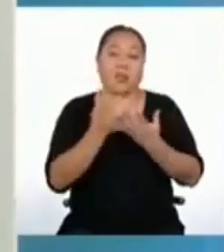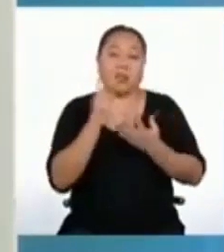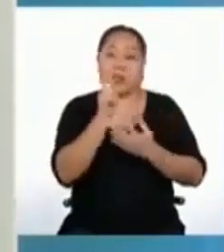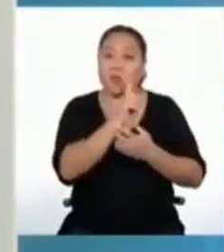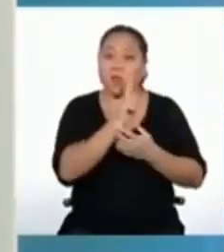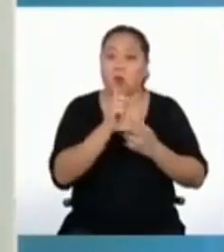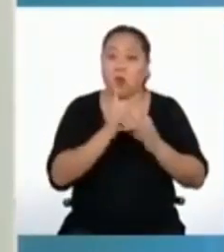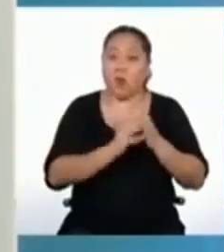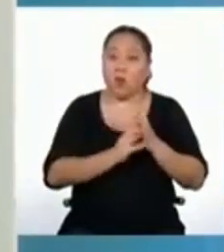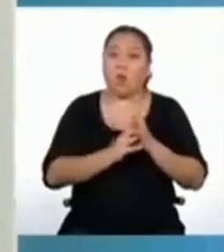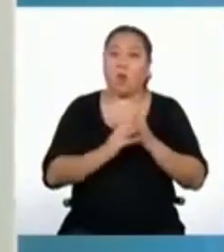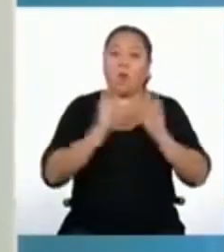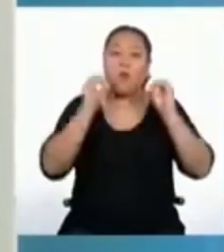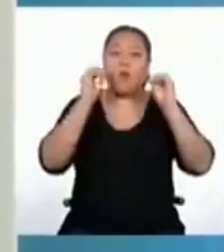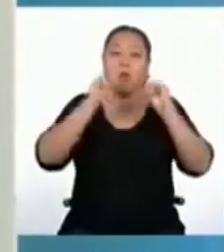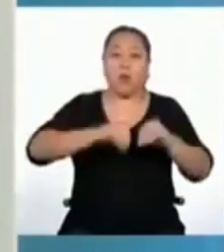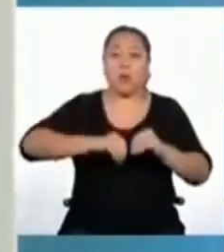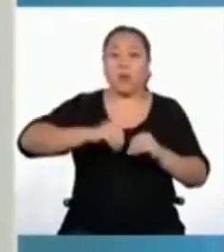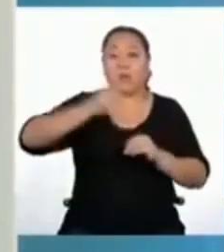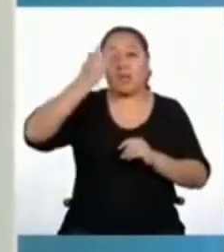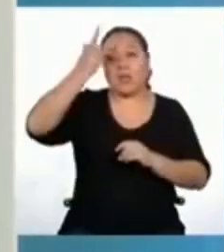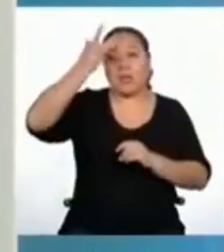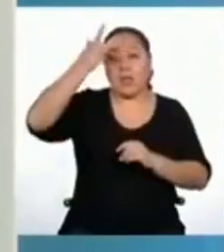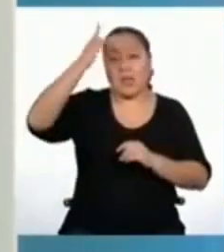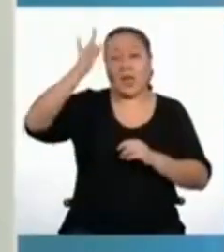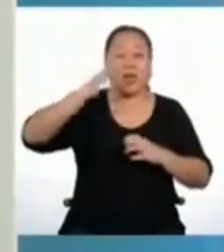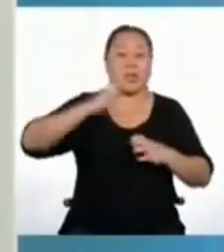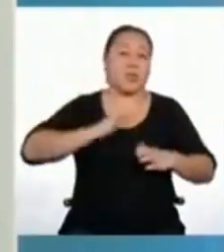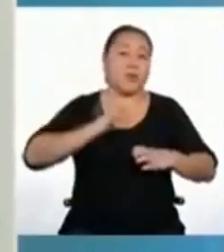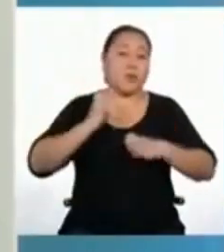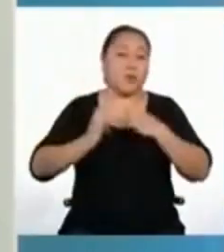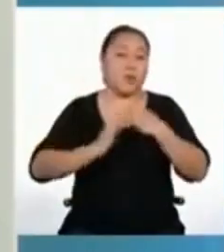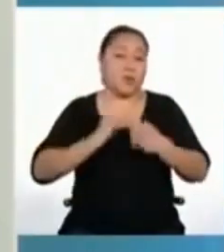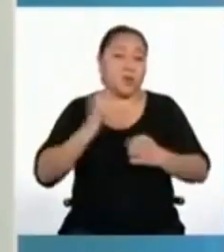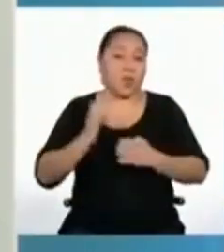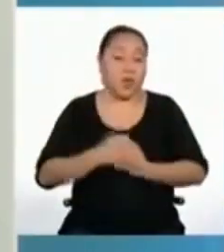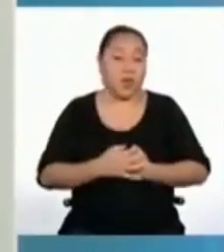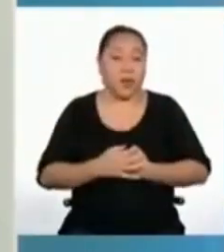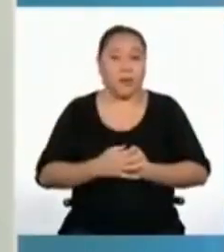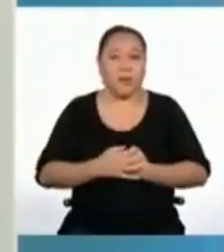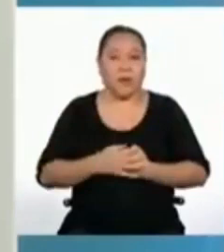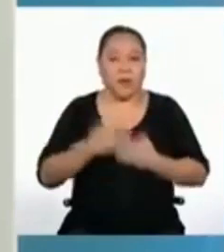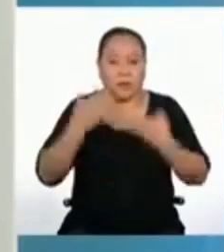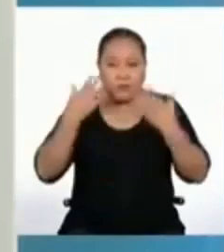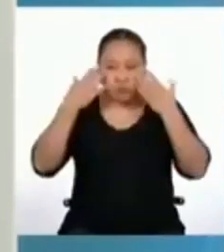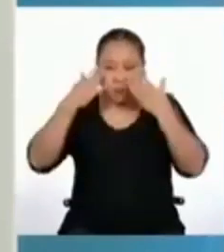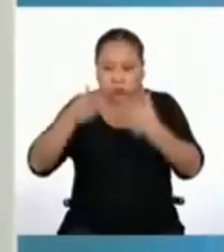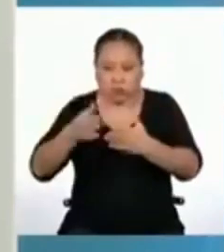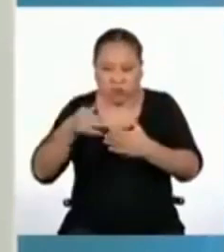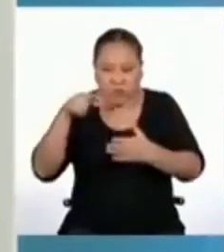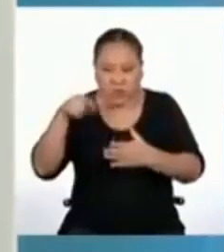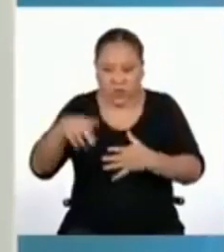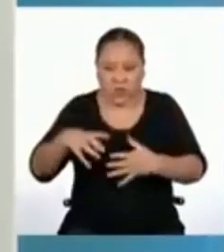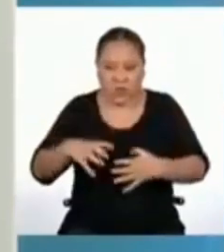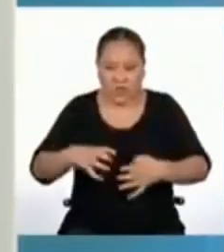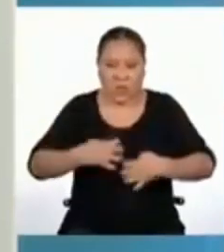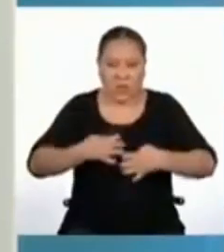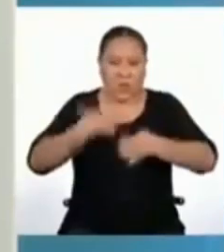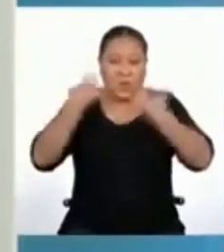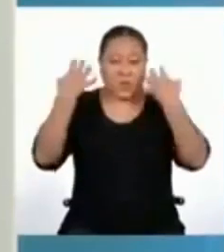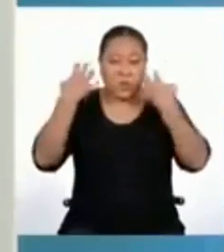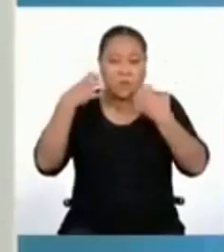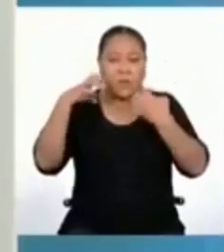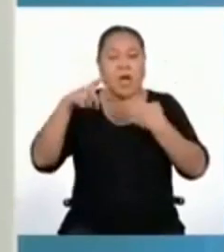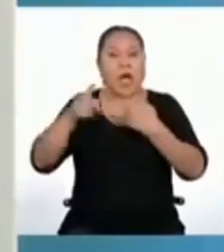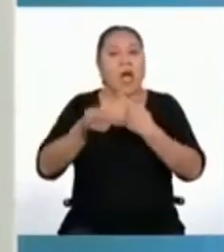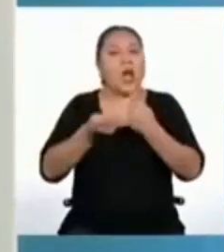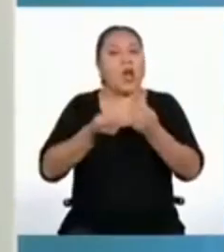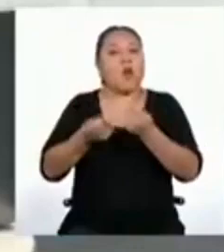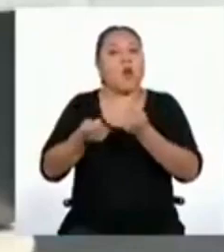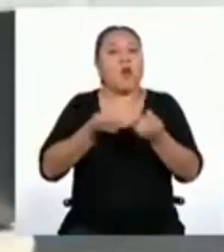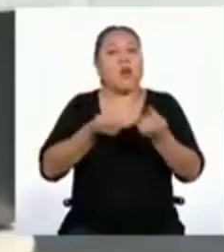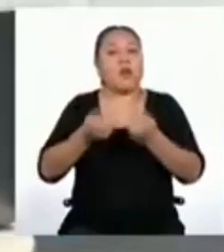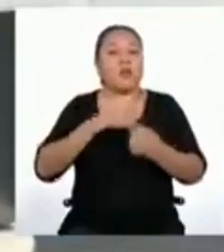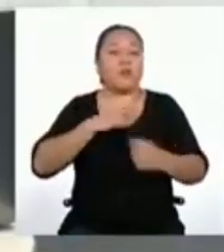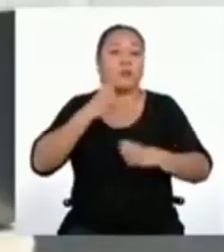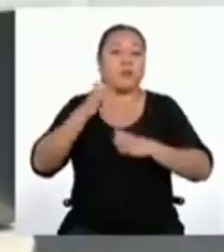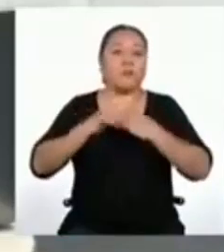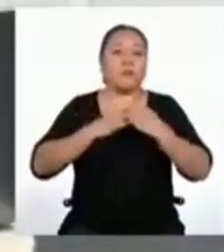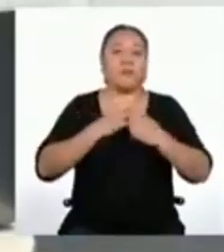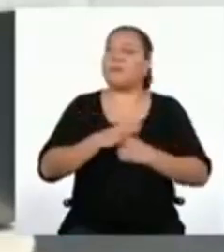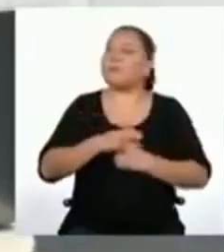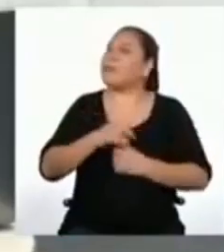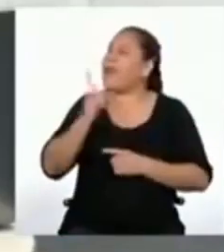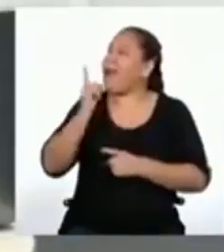desarrollamos nuestra inteligencia emocional para poder identificar y regular nuestras emociones.